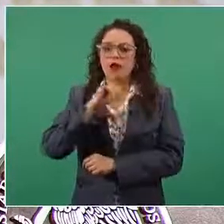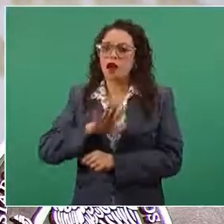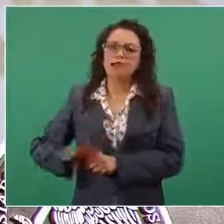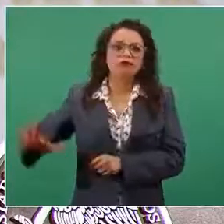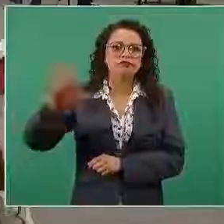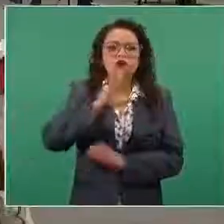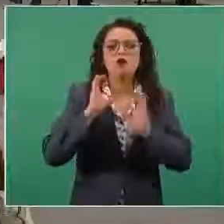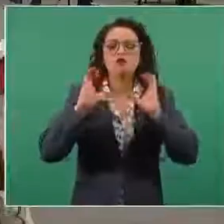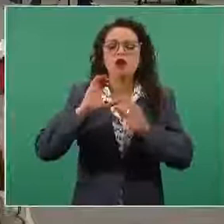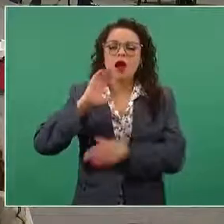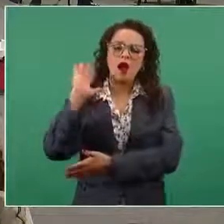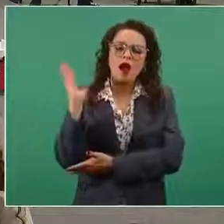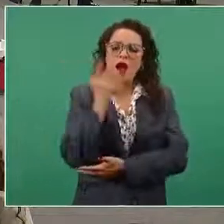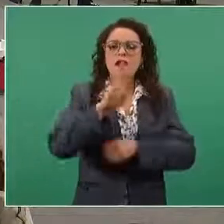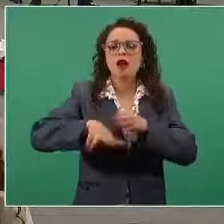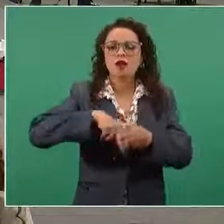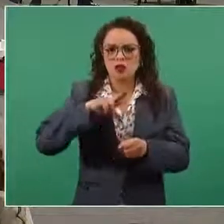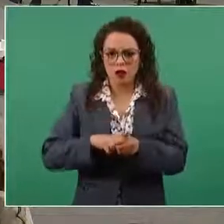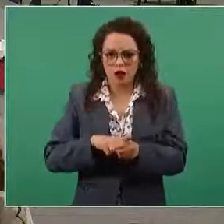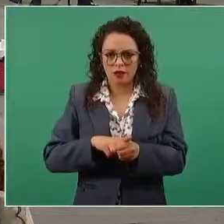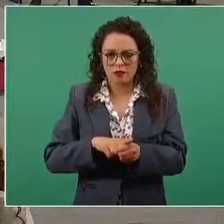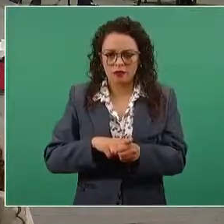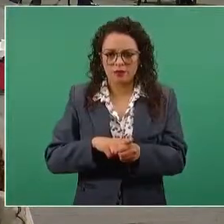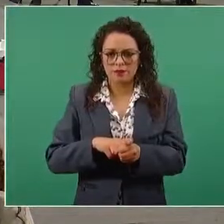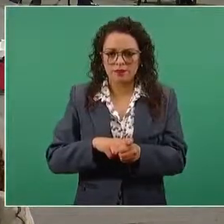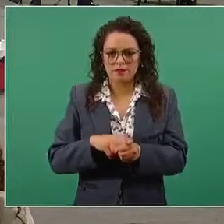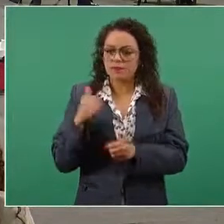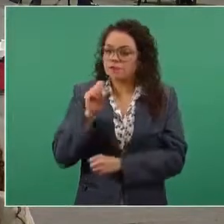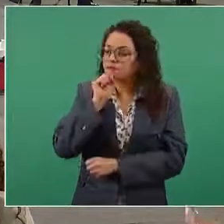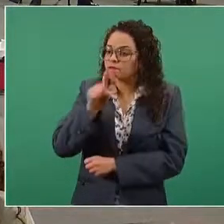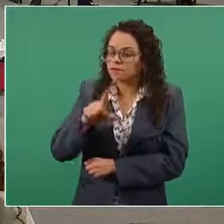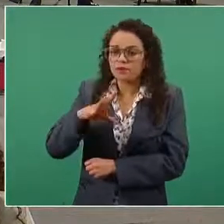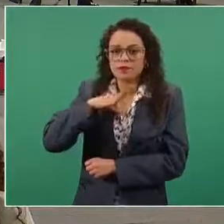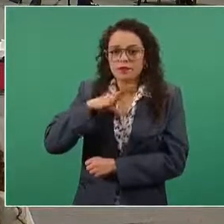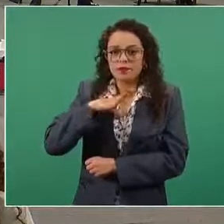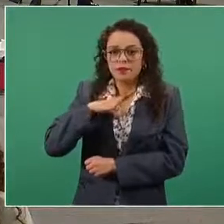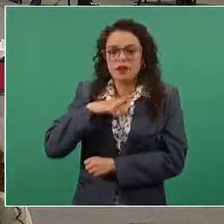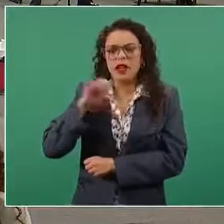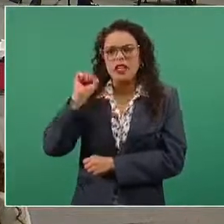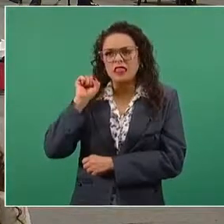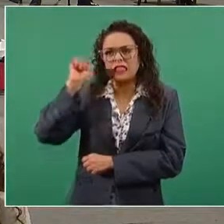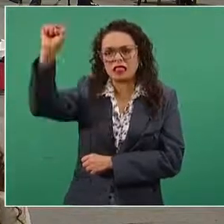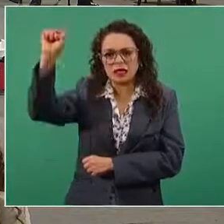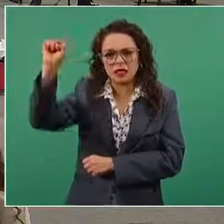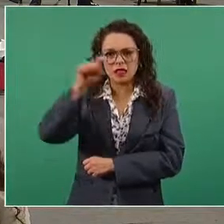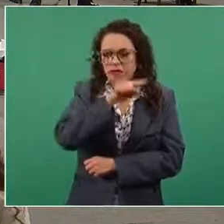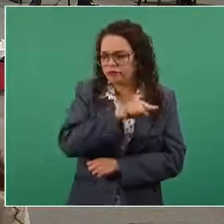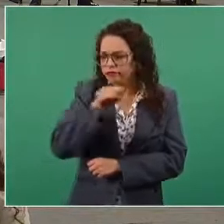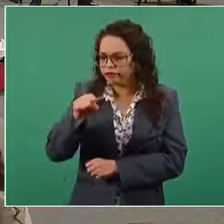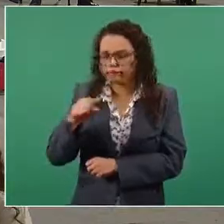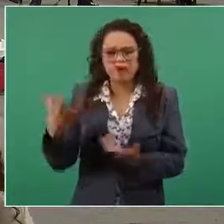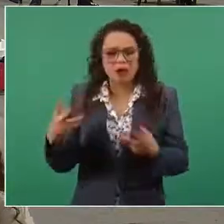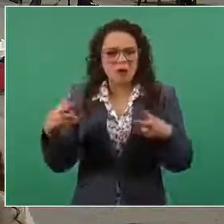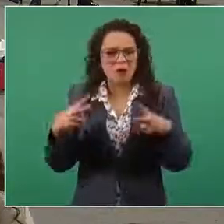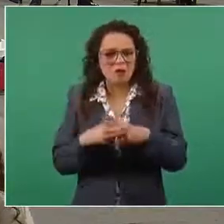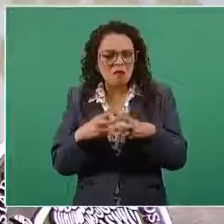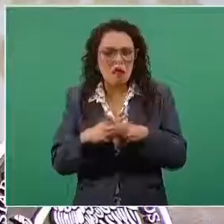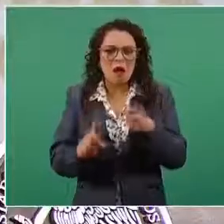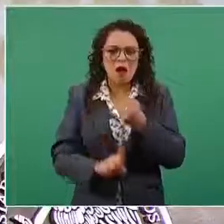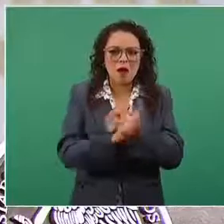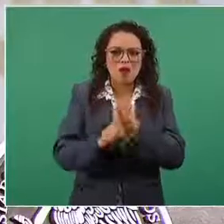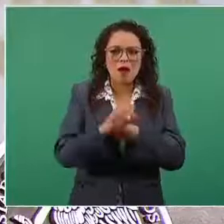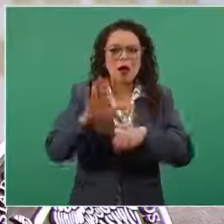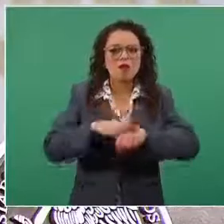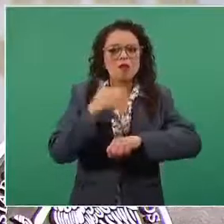Asimismo, existía una disputa entre organizaciones sindicales por la titularidad del